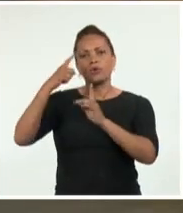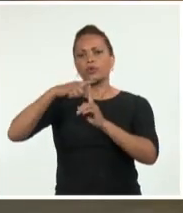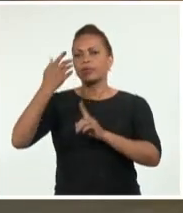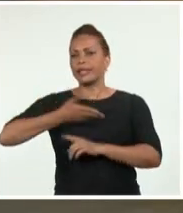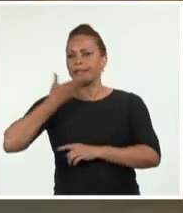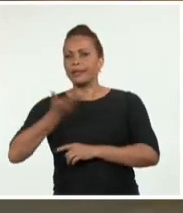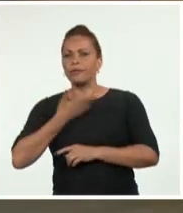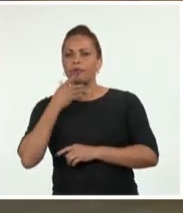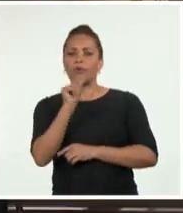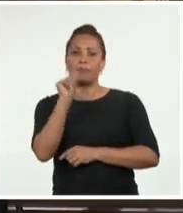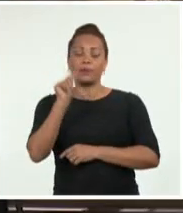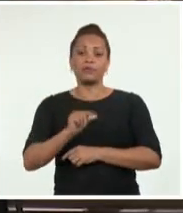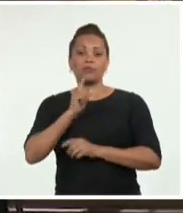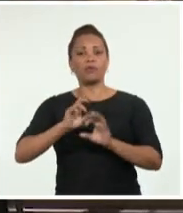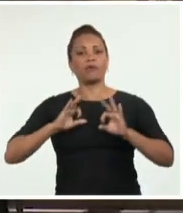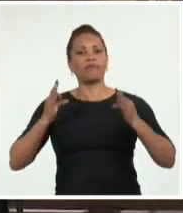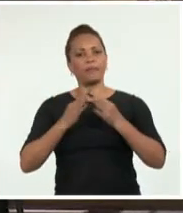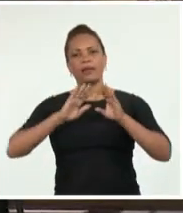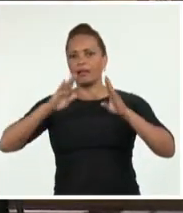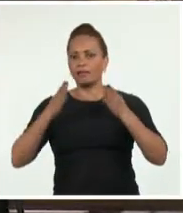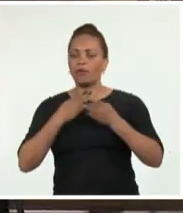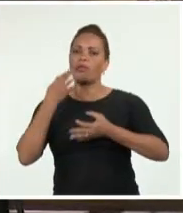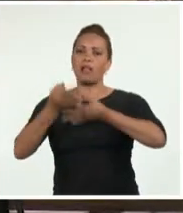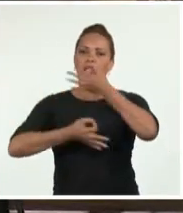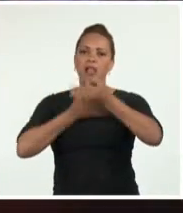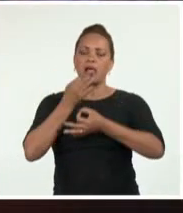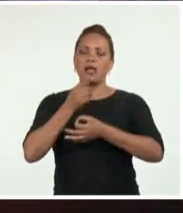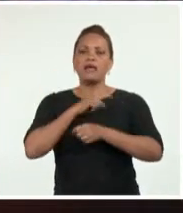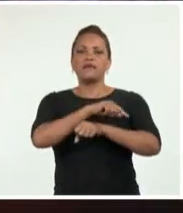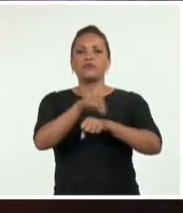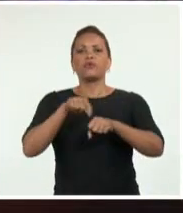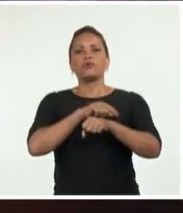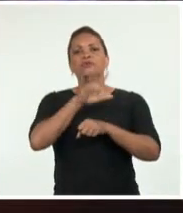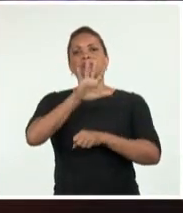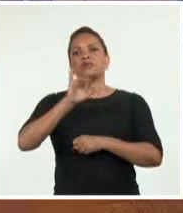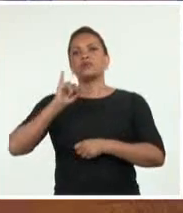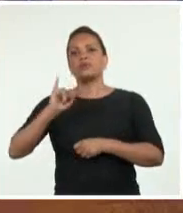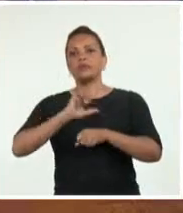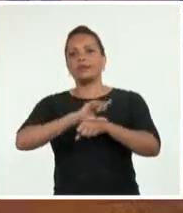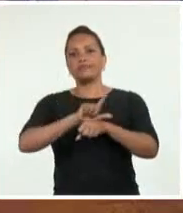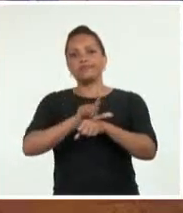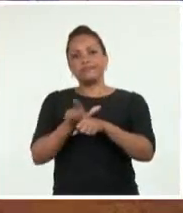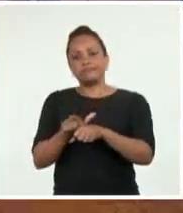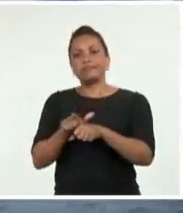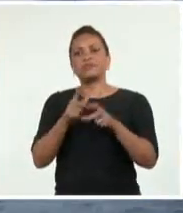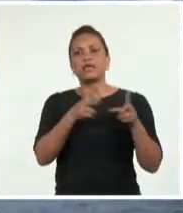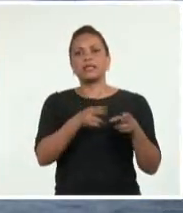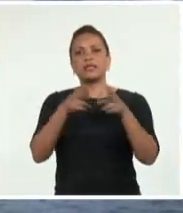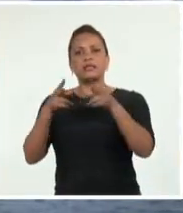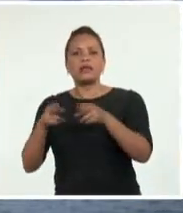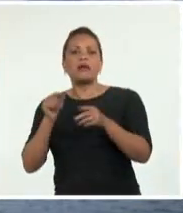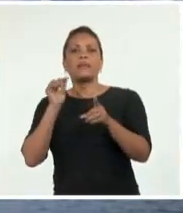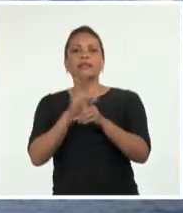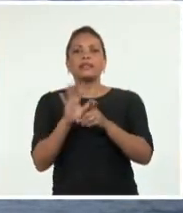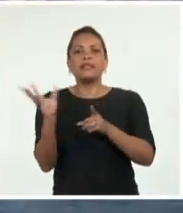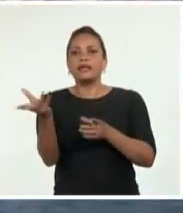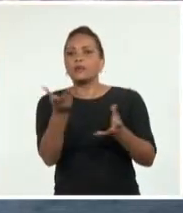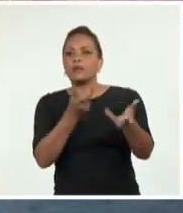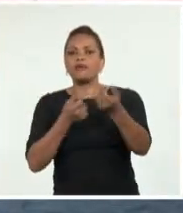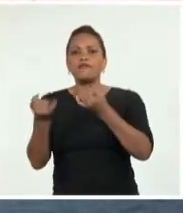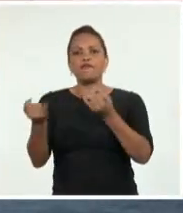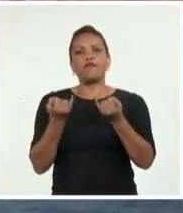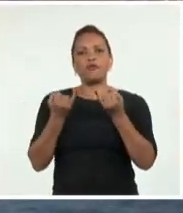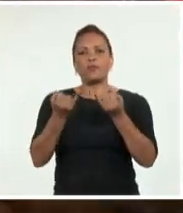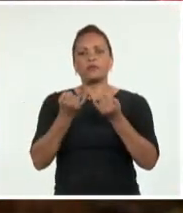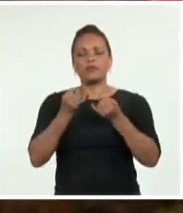protagonistas y familiares de los héroes. Tiene una duración de 56 minutos y fue editado a partir de lo recopilado por profesionales